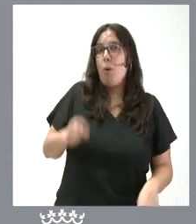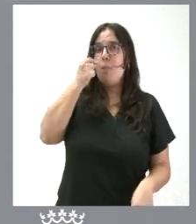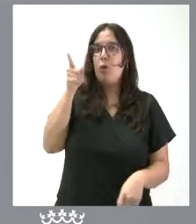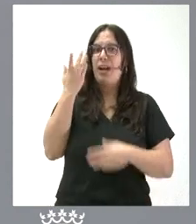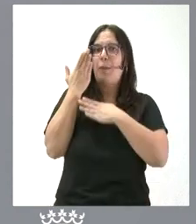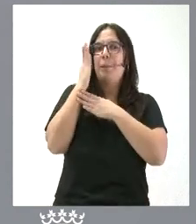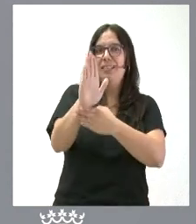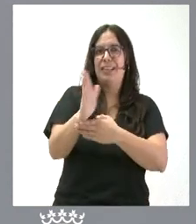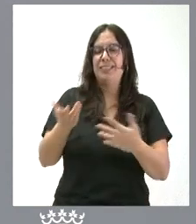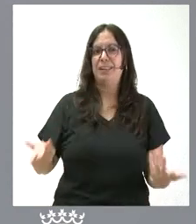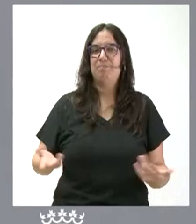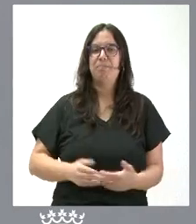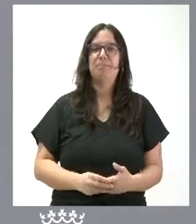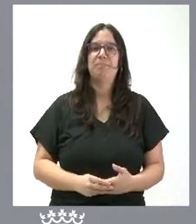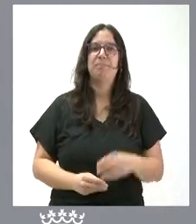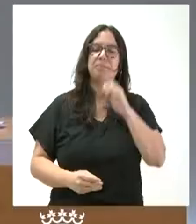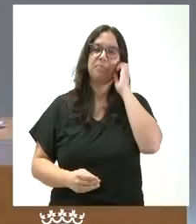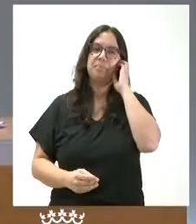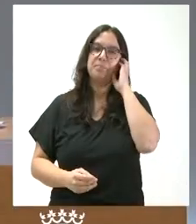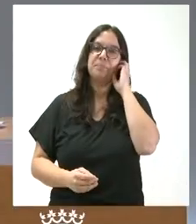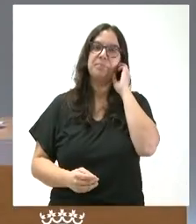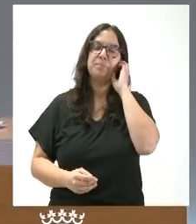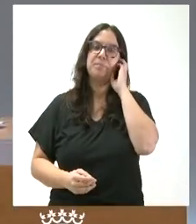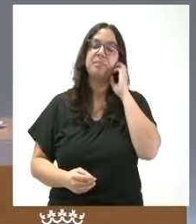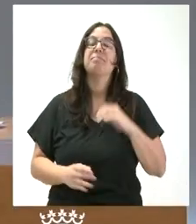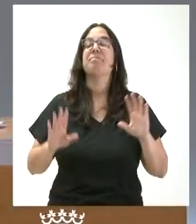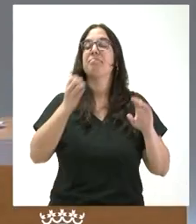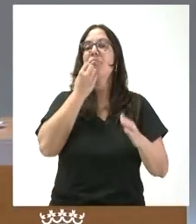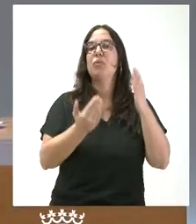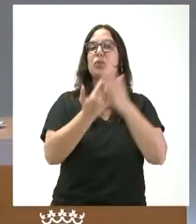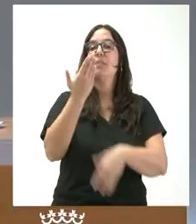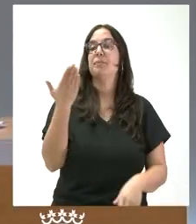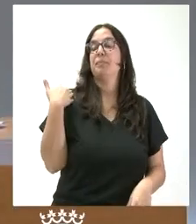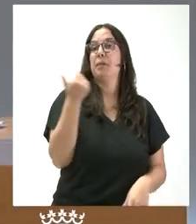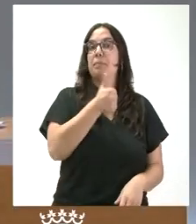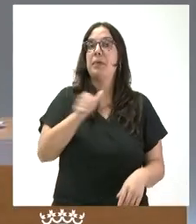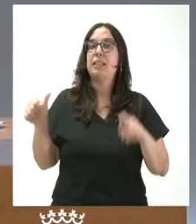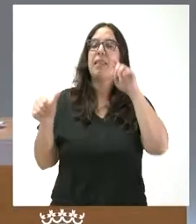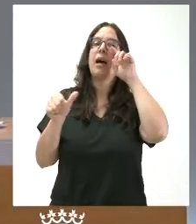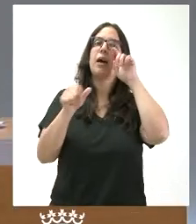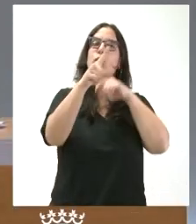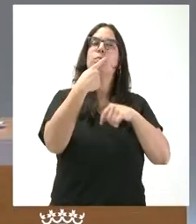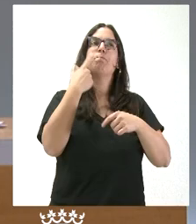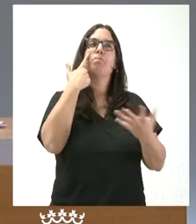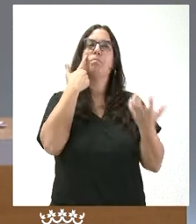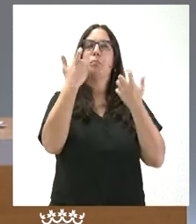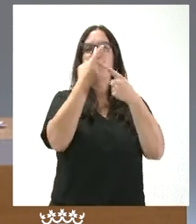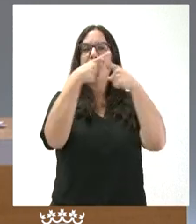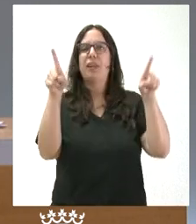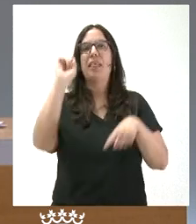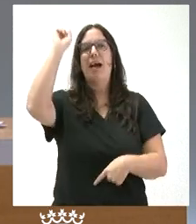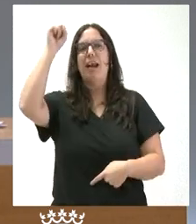del Estado en nuestra comunidad autónoma. Hola, buenos días. La semana pasada diferenció el caso de Aragón del de Castilla y